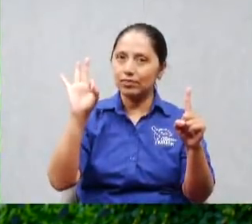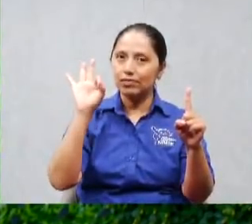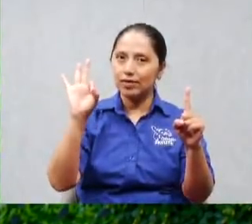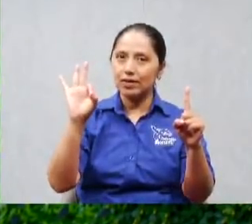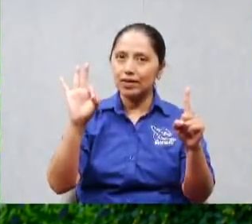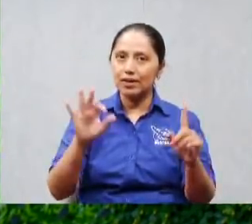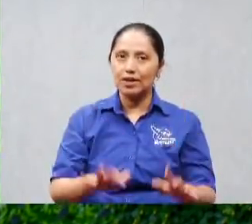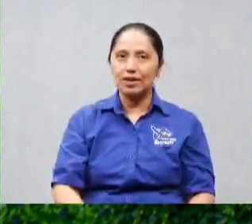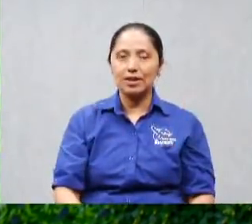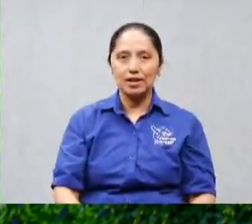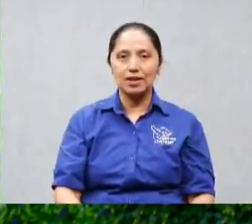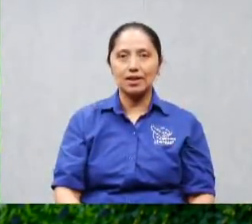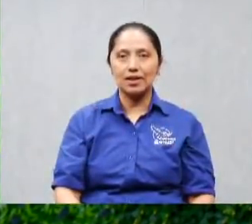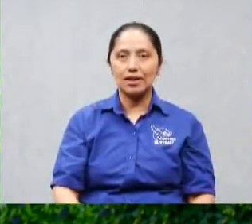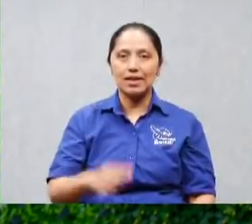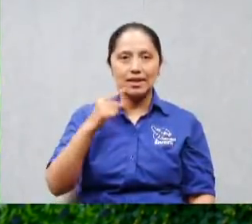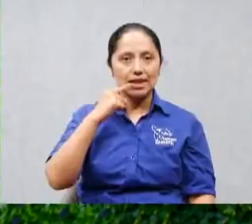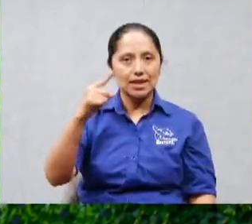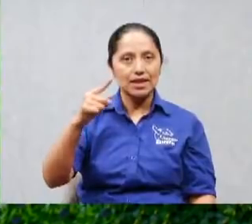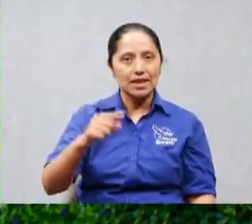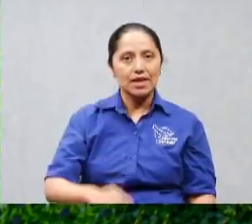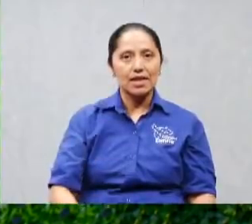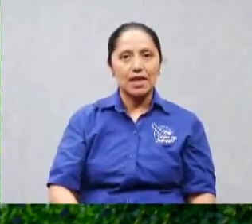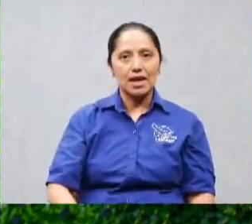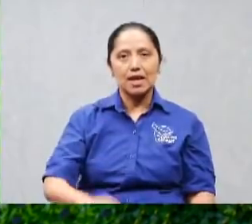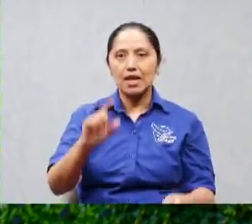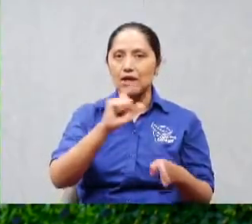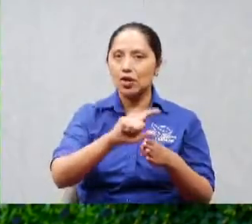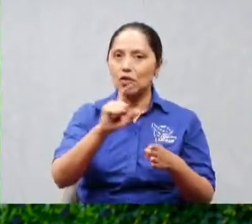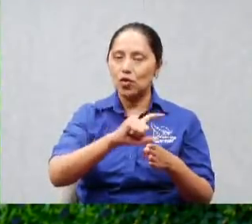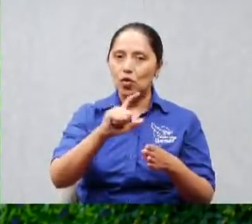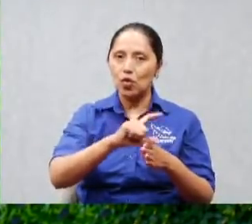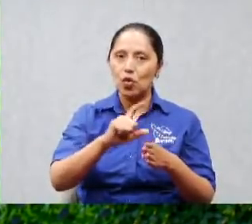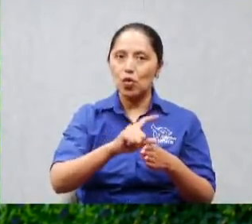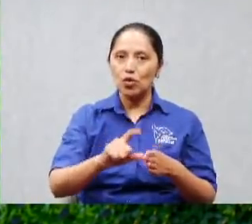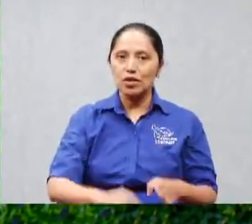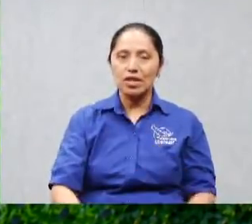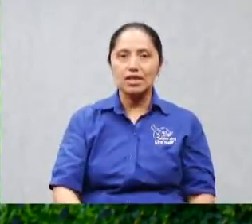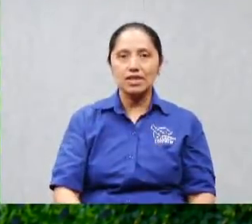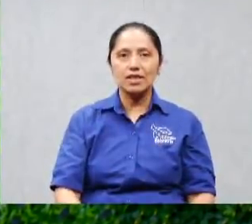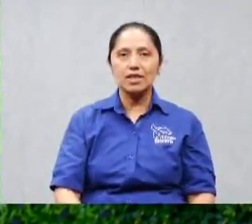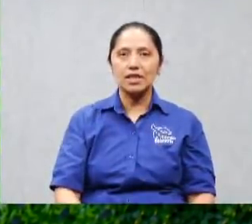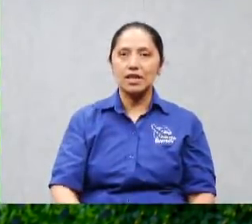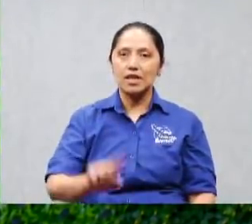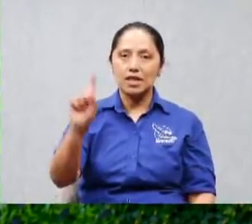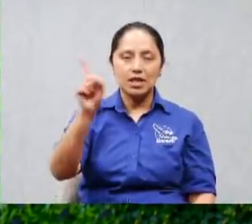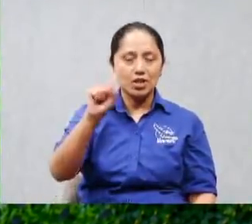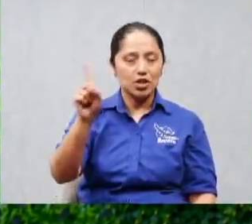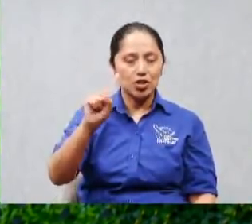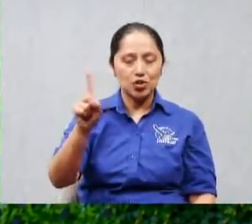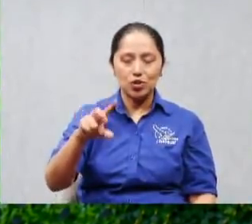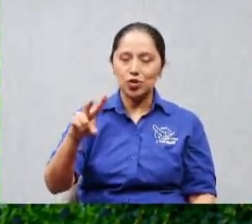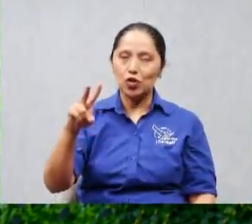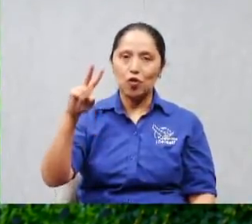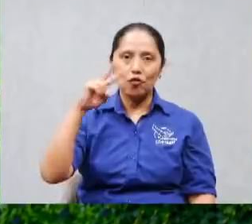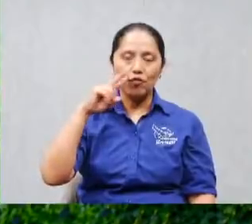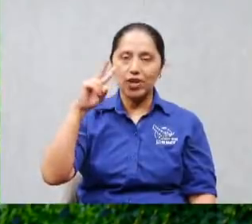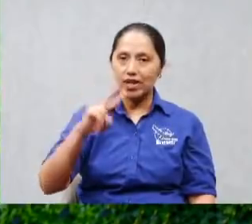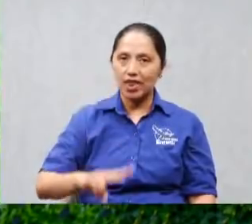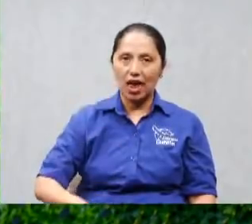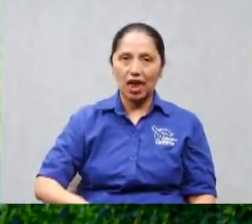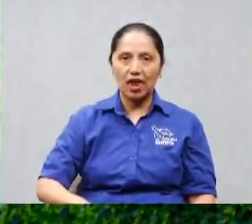testificando lo que no era ahí mismo estaba cayendo cuando dijo eso cayendo en mentira